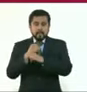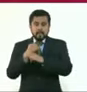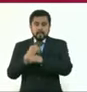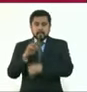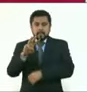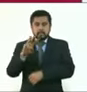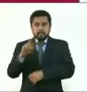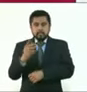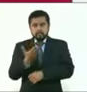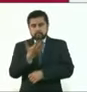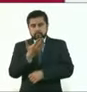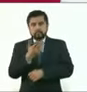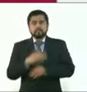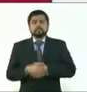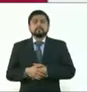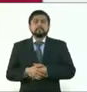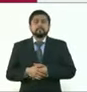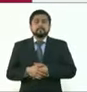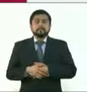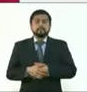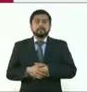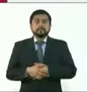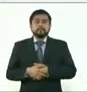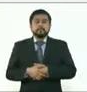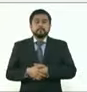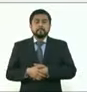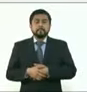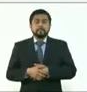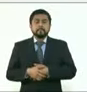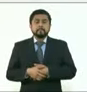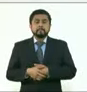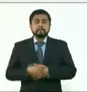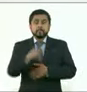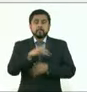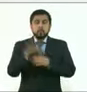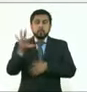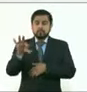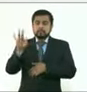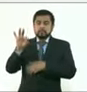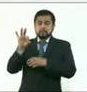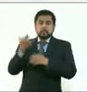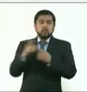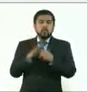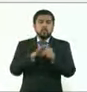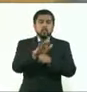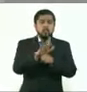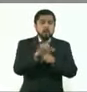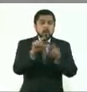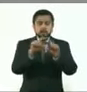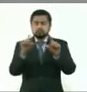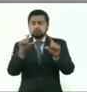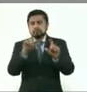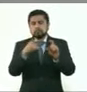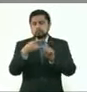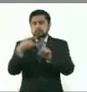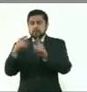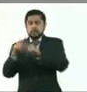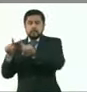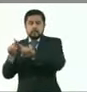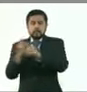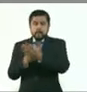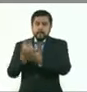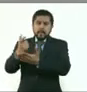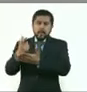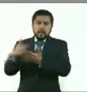.finanzas.cdmx.gov.mx. Selecciona predial y sigue los pasos. O realiza tu pago en tesorería,